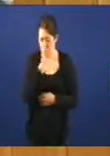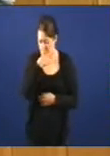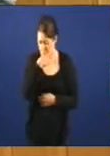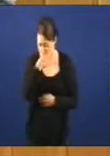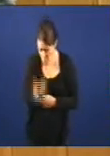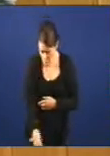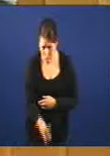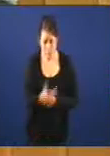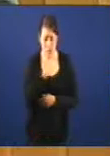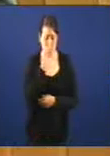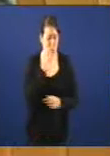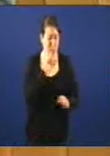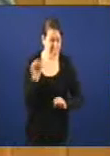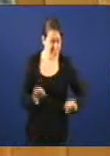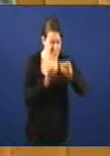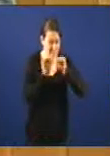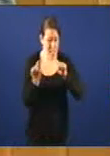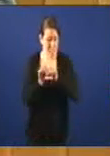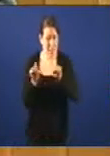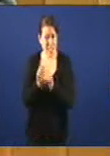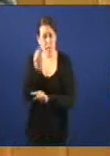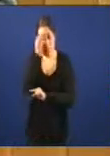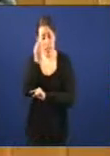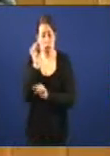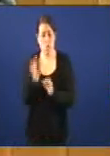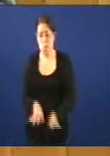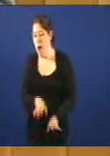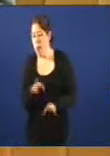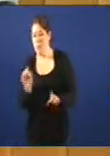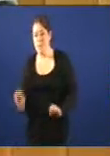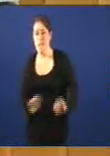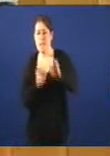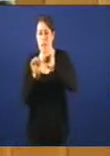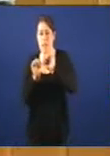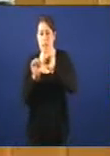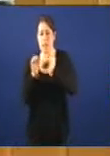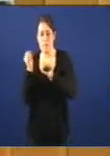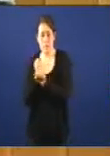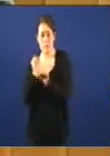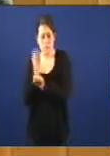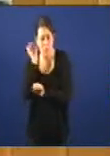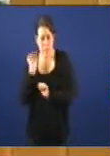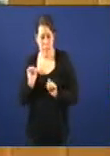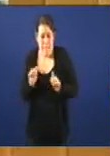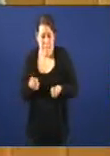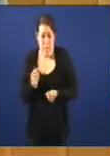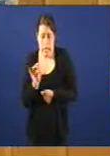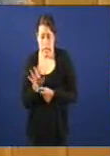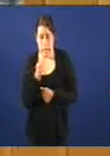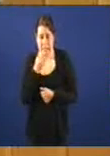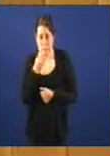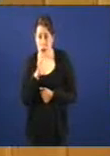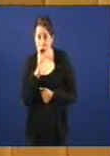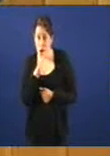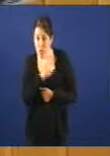por haber defendido unha empresa pirata en vez de defender as traballadoras que empezaron a traballar nese posto de traballo aos 15 anos e agora que